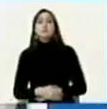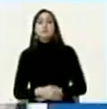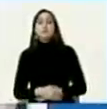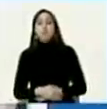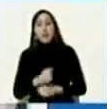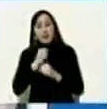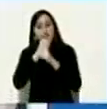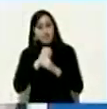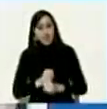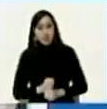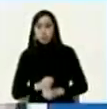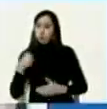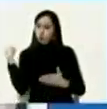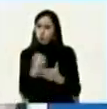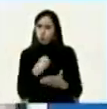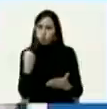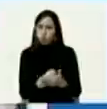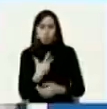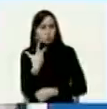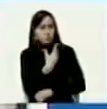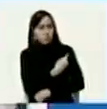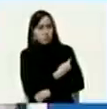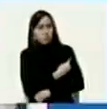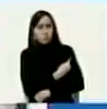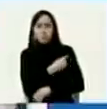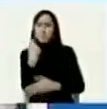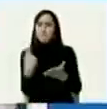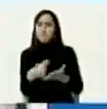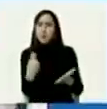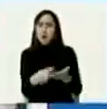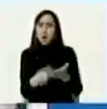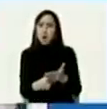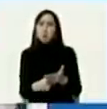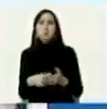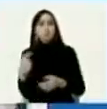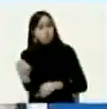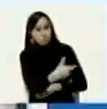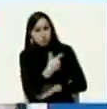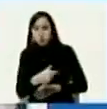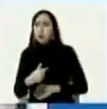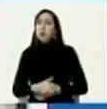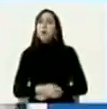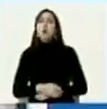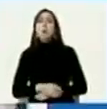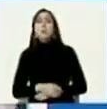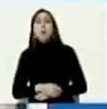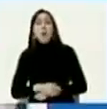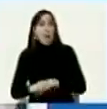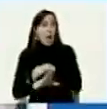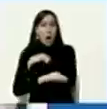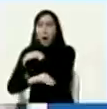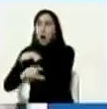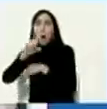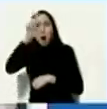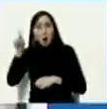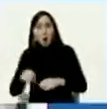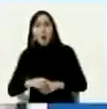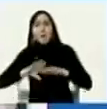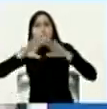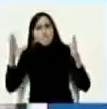tremenda batalla para pagar las vacunas consiguiendo dinero secuestrado robado en el mundo